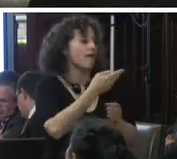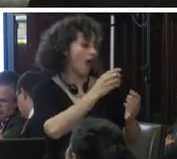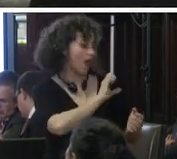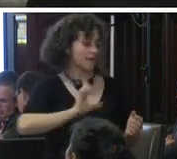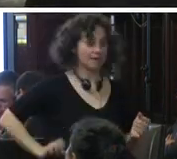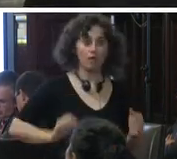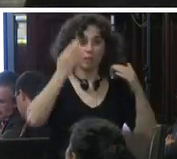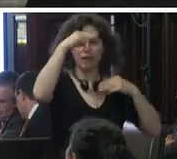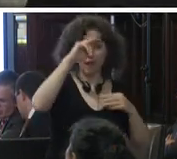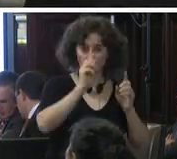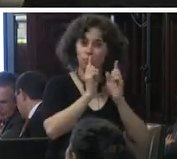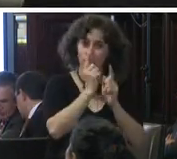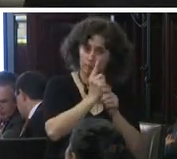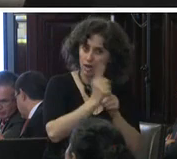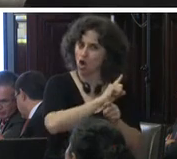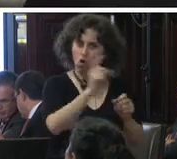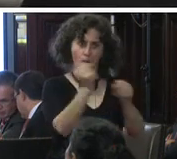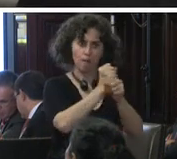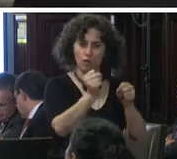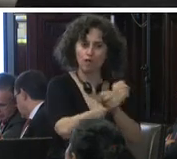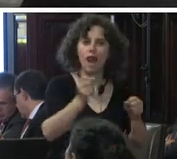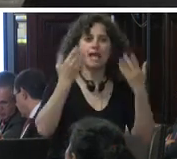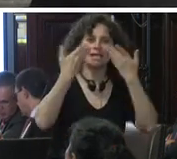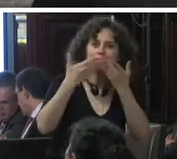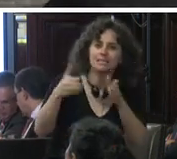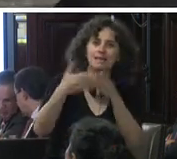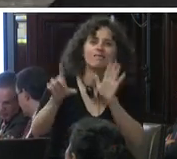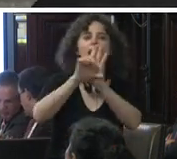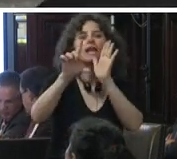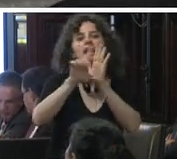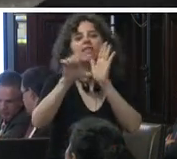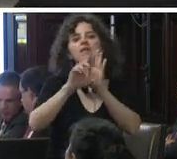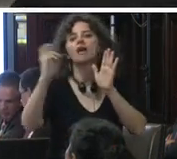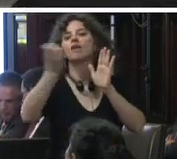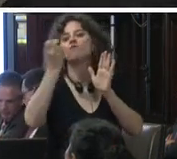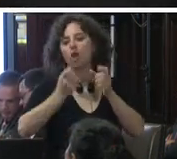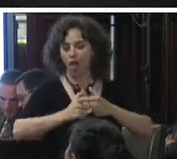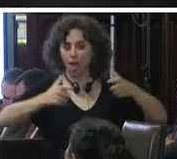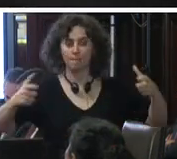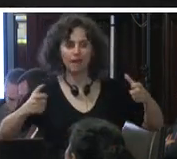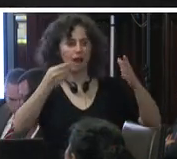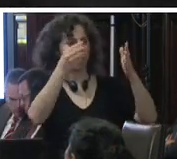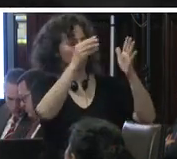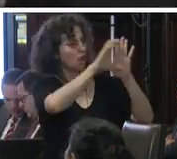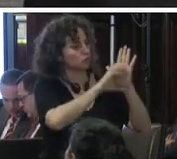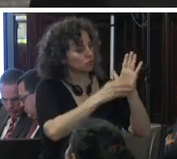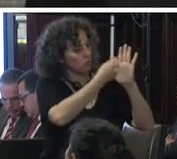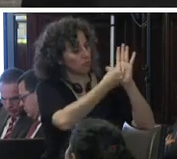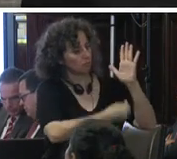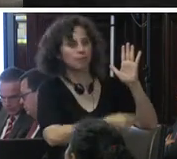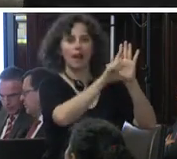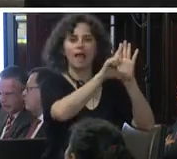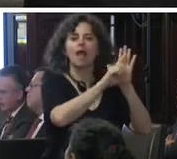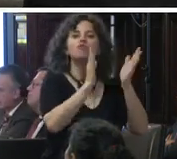a primero no aprobar las iniciativas legislativas que buscan ampliar el catálogo constitucional y legal